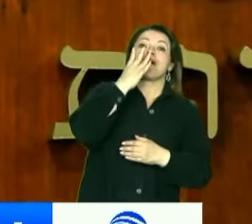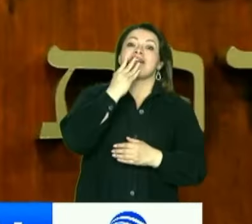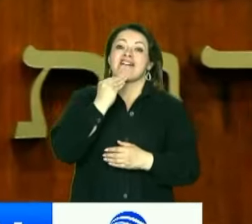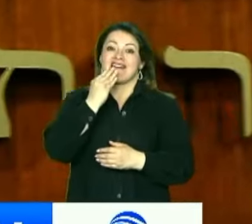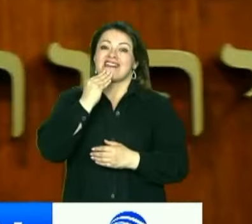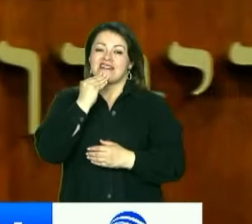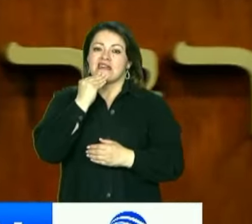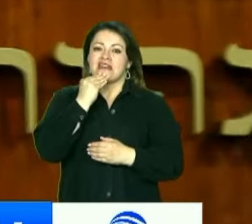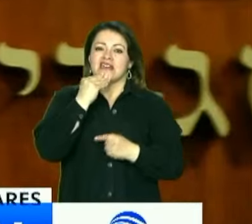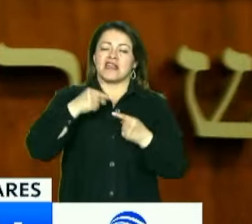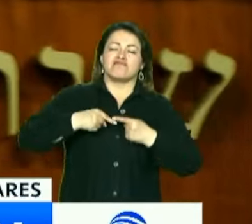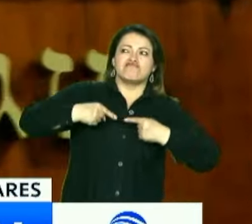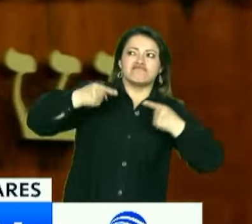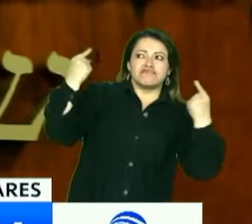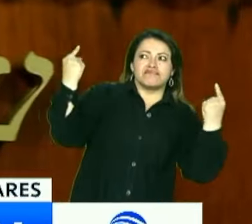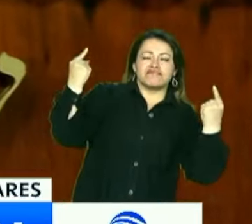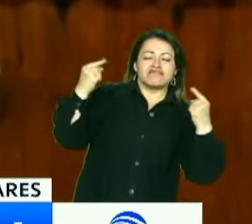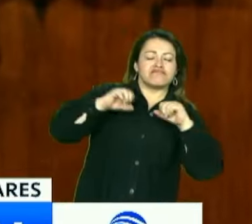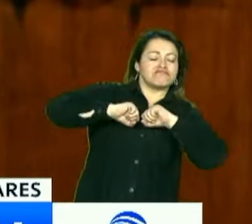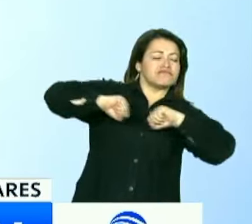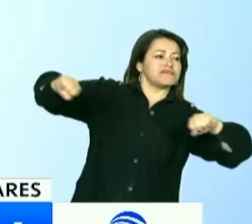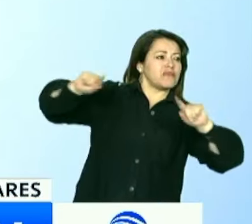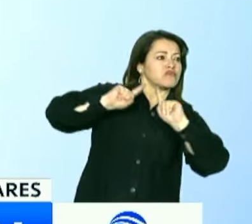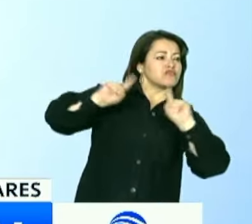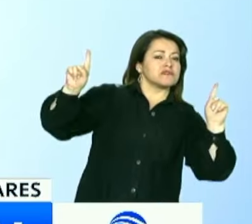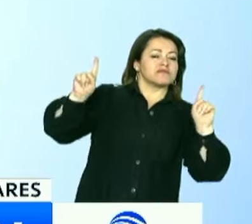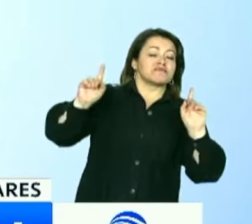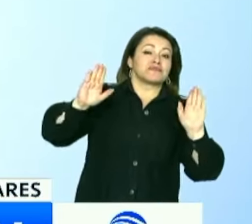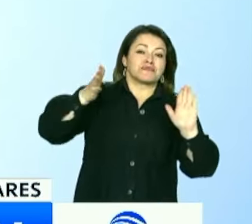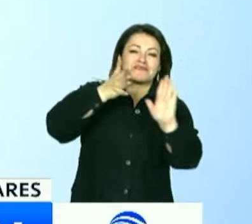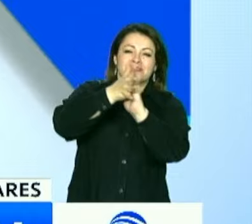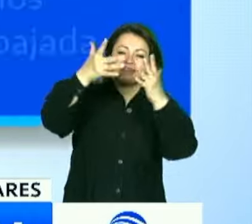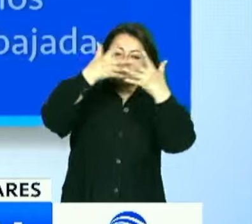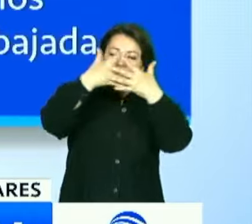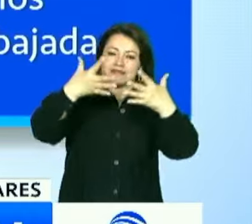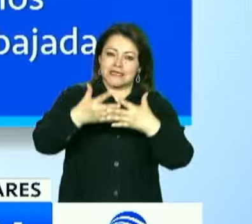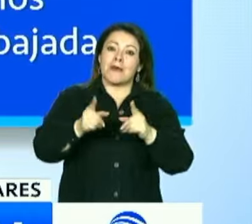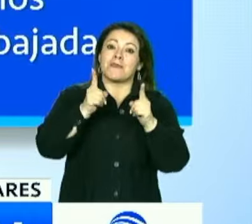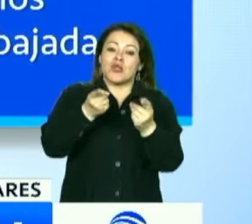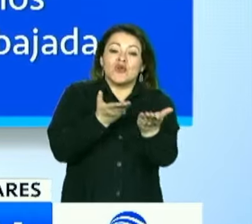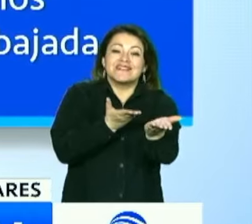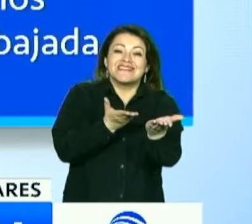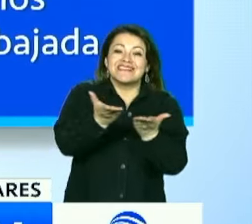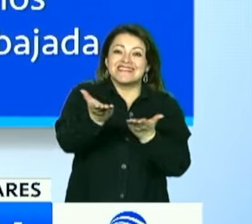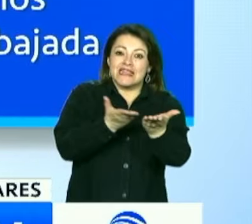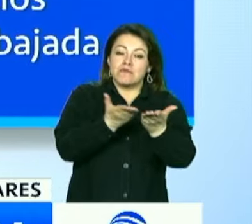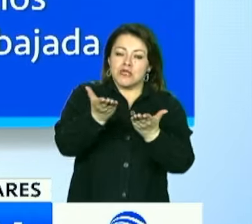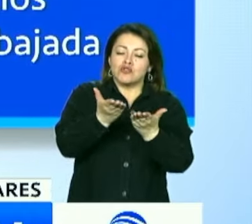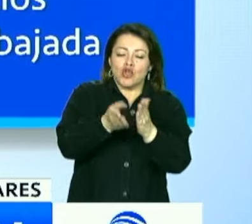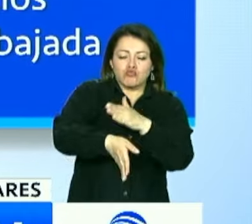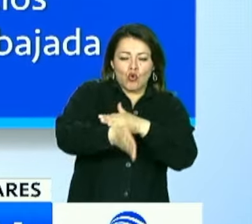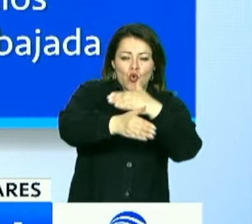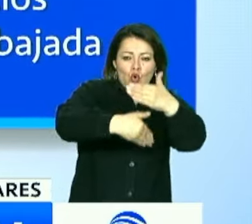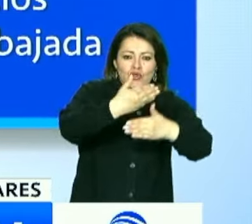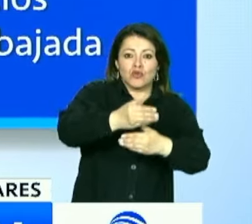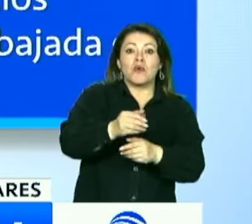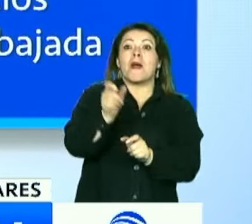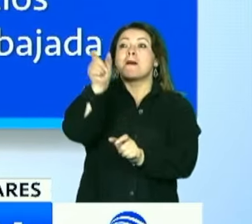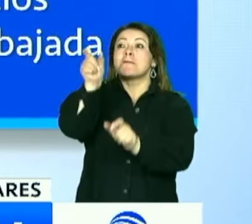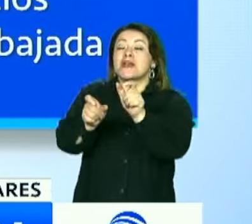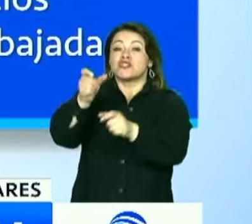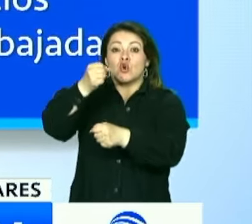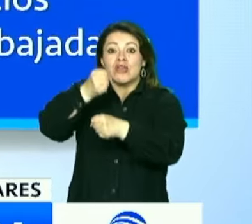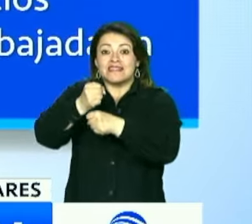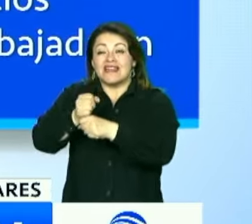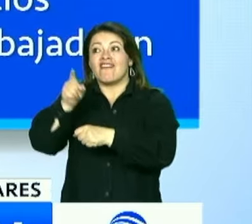para los colombianos en Israel. Los funcionarios diplomáticos colombianos regresarán a nuestro país. Nuestros con nacionales en Israel y Palestina